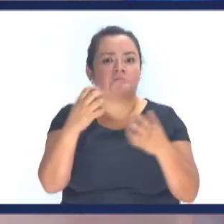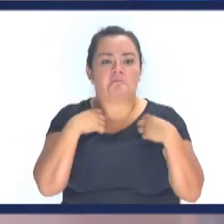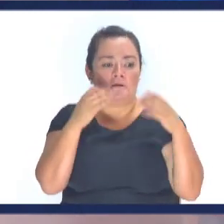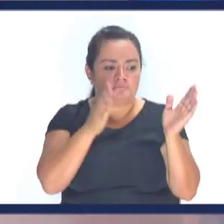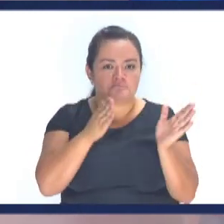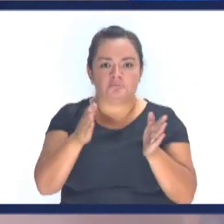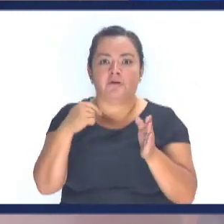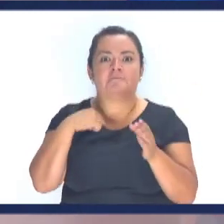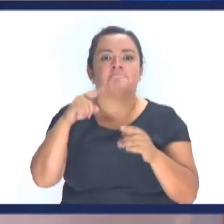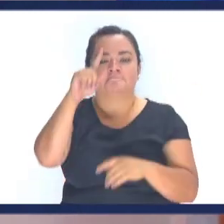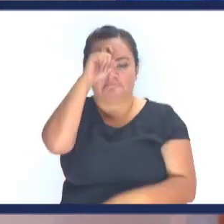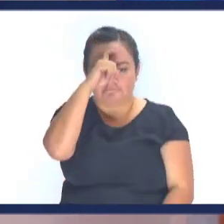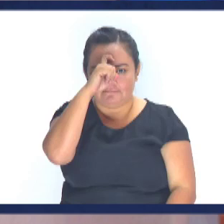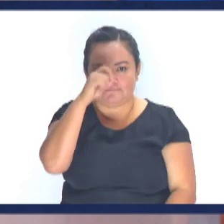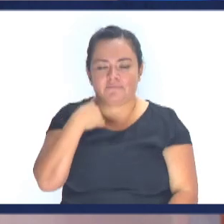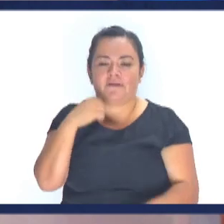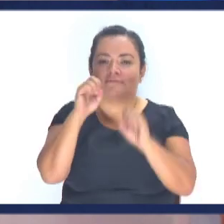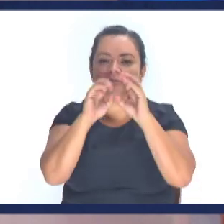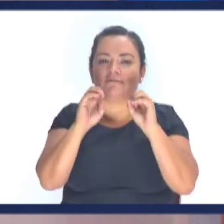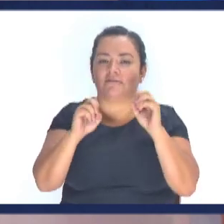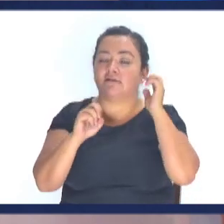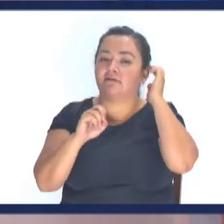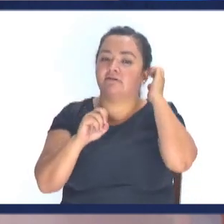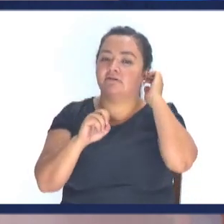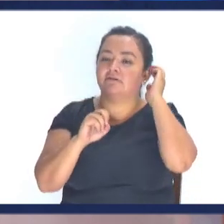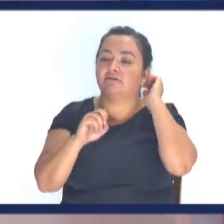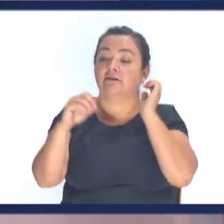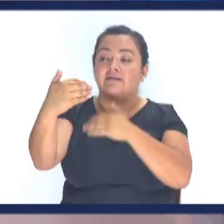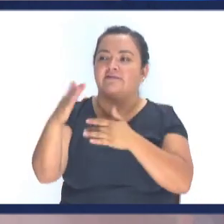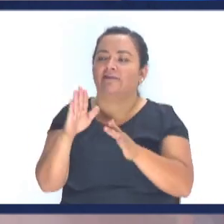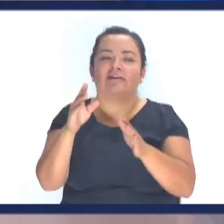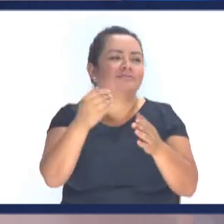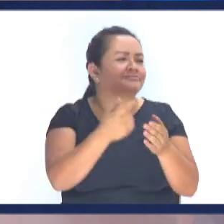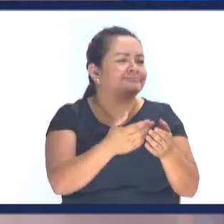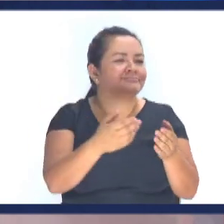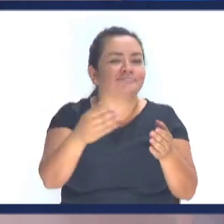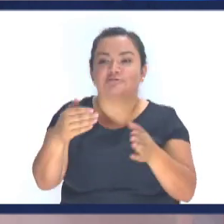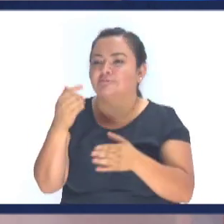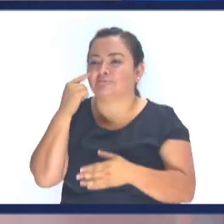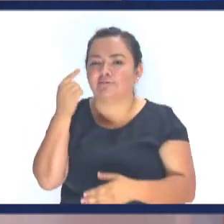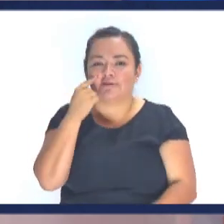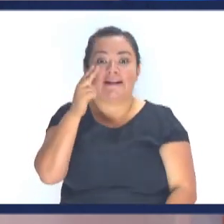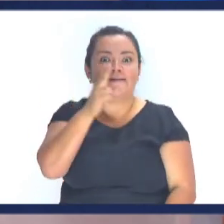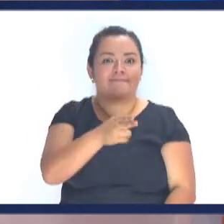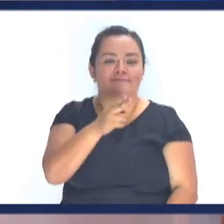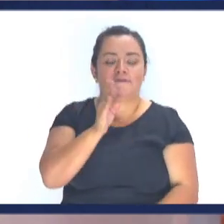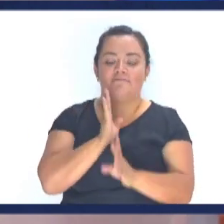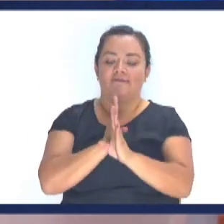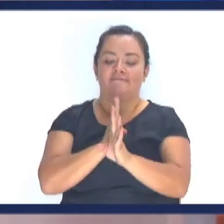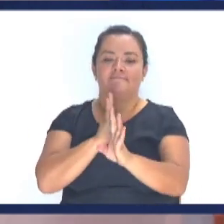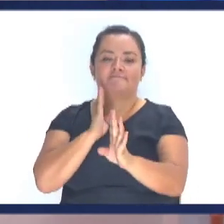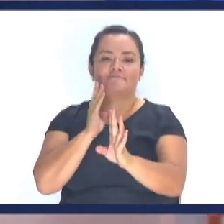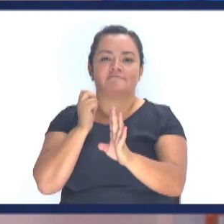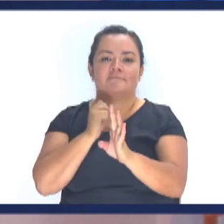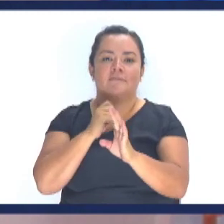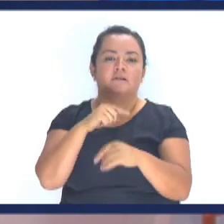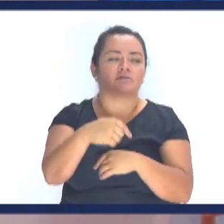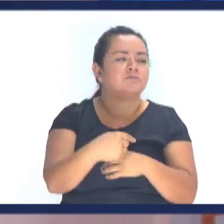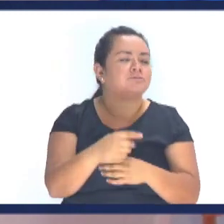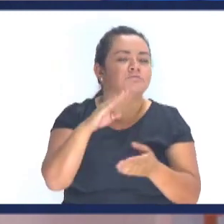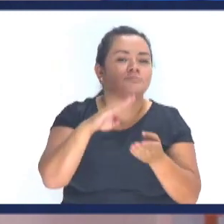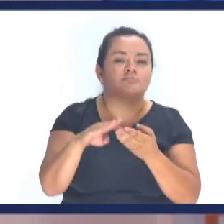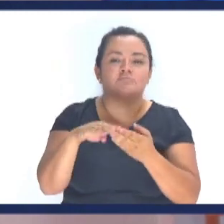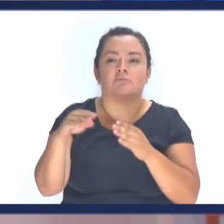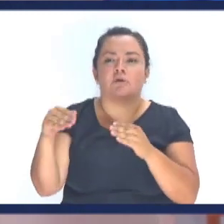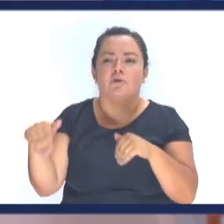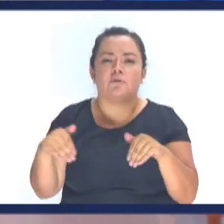su vida Está trabajando Estaba yo en Navidad Comprando regalos Para algunos colegas Y amigos Y en la misma fila De la caja Donde estábamos